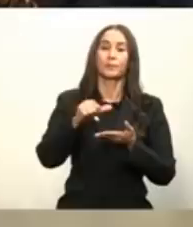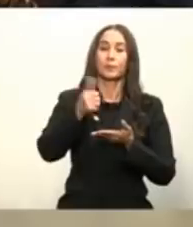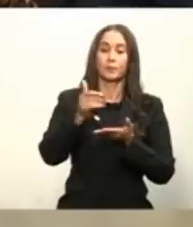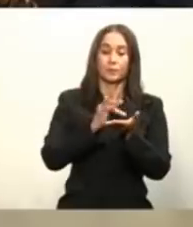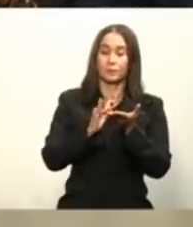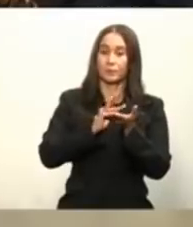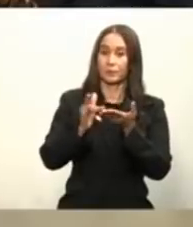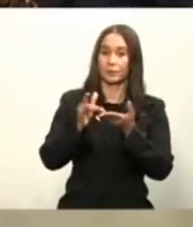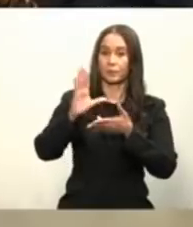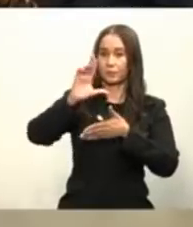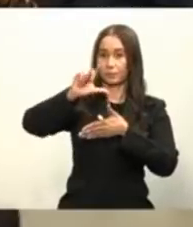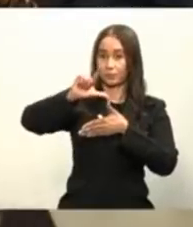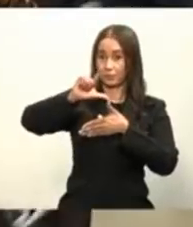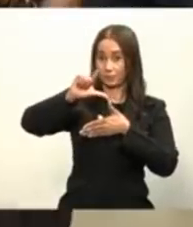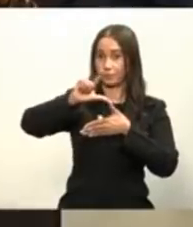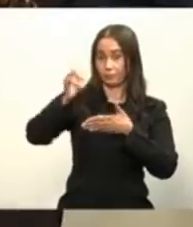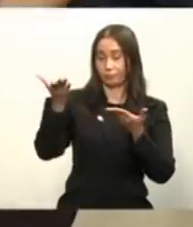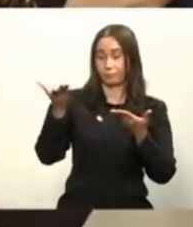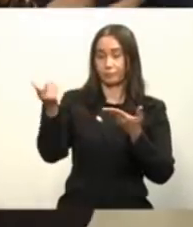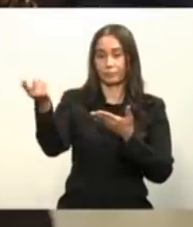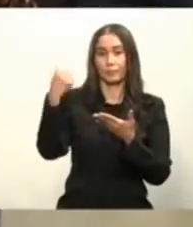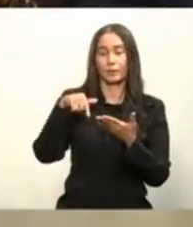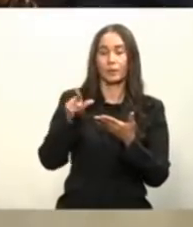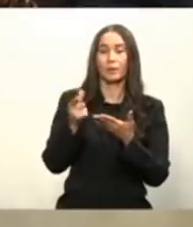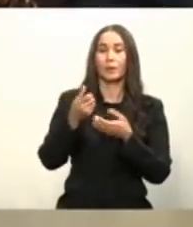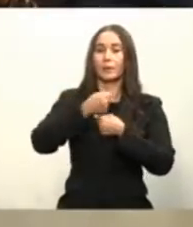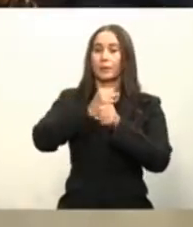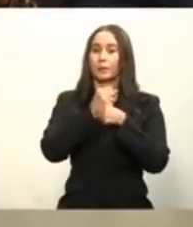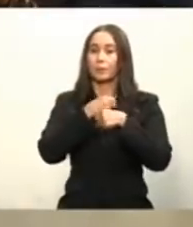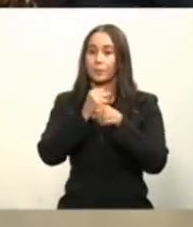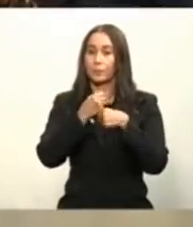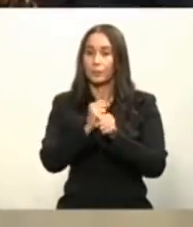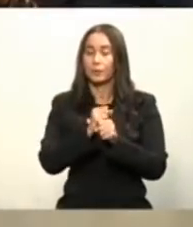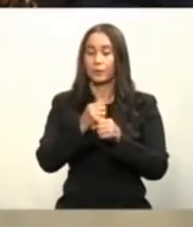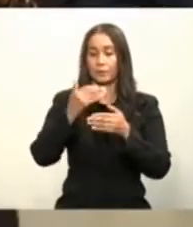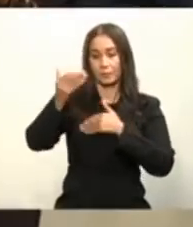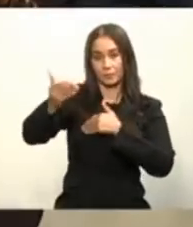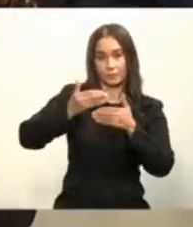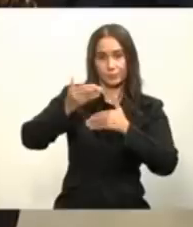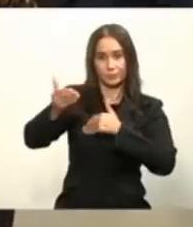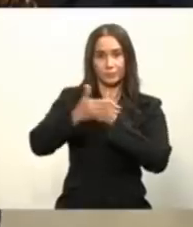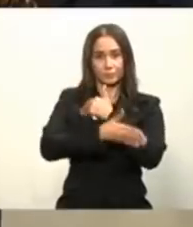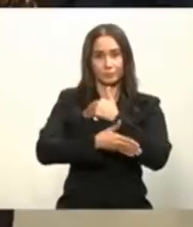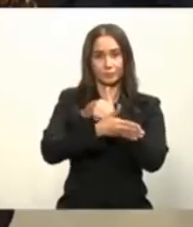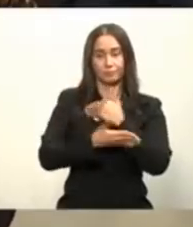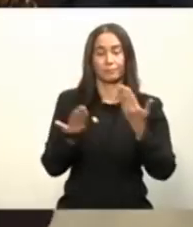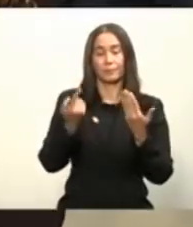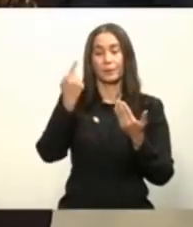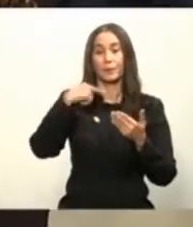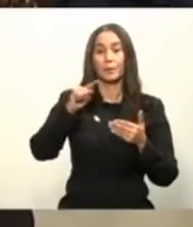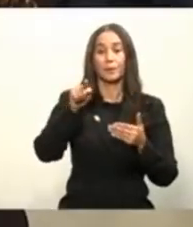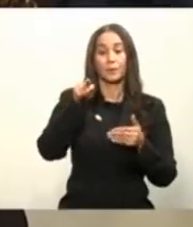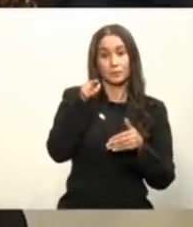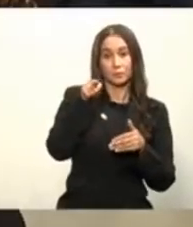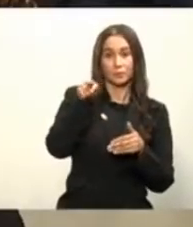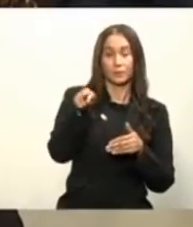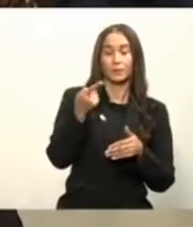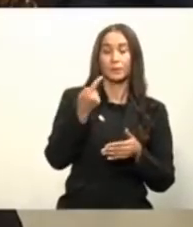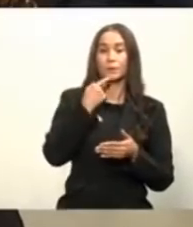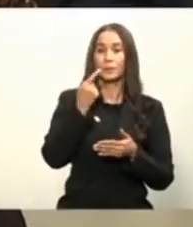laboratorio en latinoamérica para que fuese producir para ambos países o sea de ellos si ellos nos